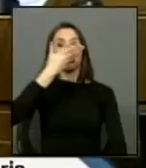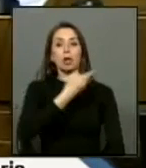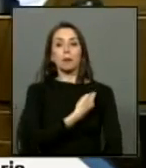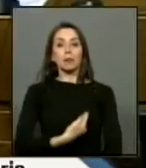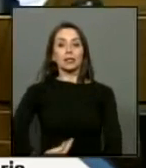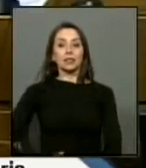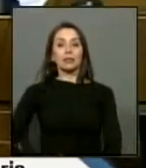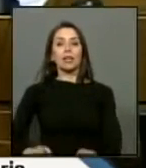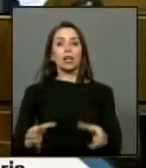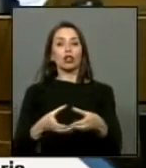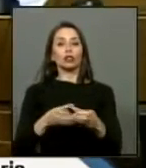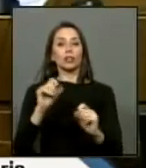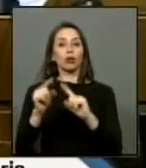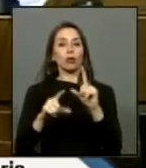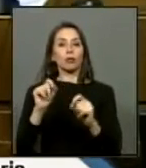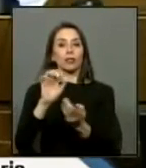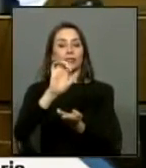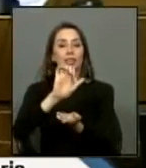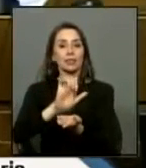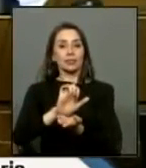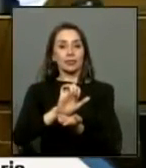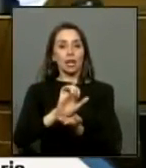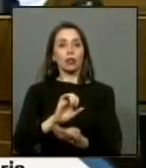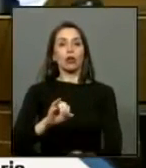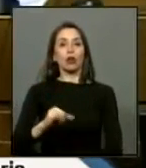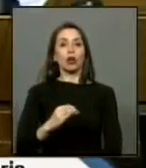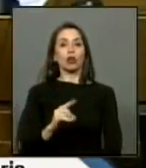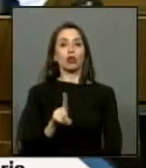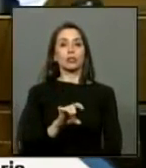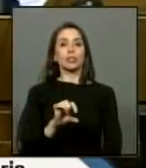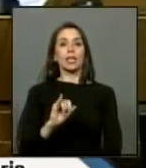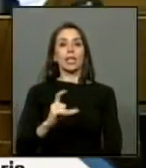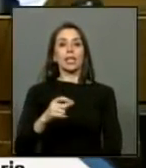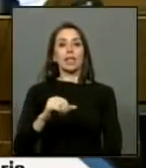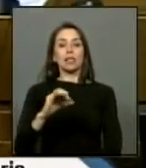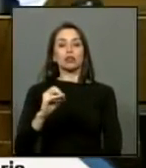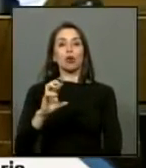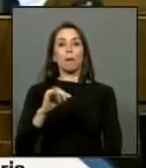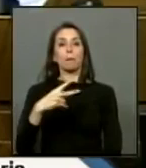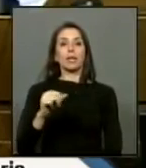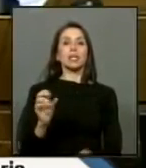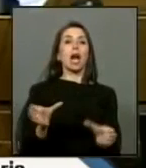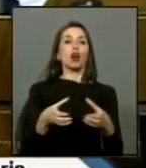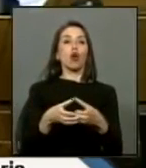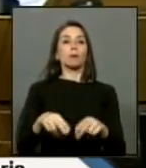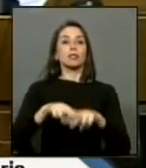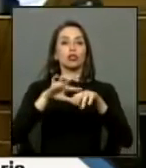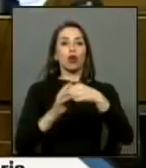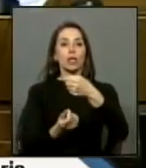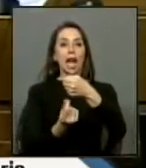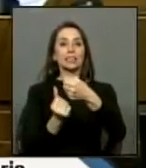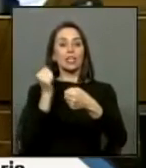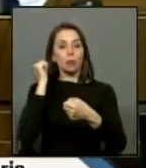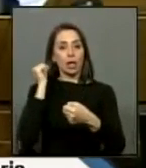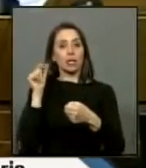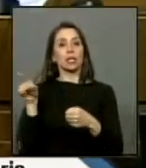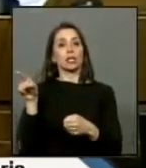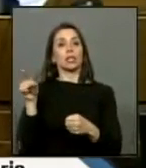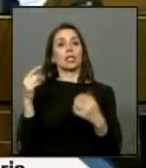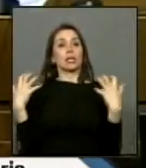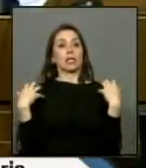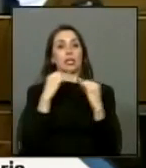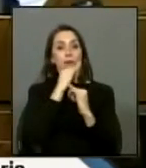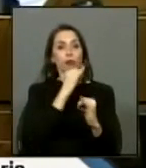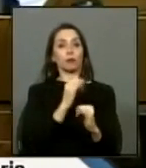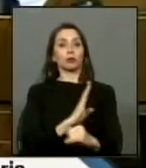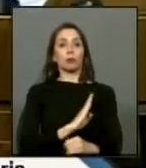presidente del Consejo de Defensa del Estado don José Ignacio Piña en la Comisión de Hacienda en el día de ayer cuya información a juicio de